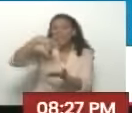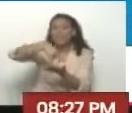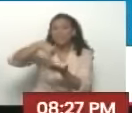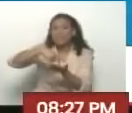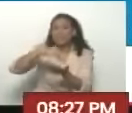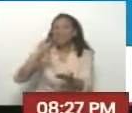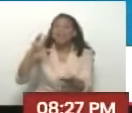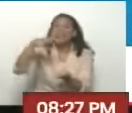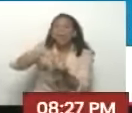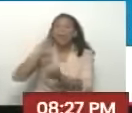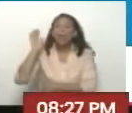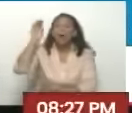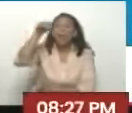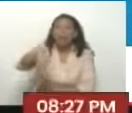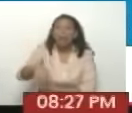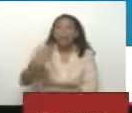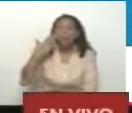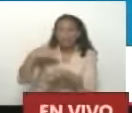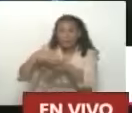Están peleando